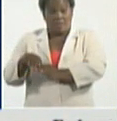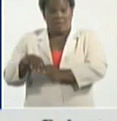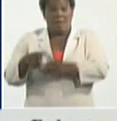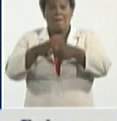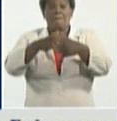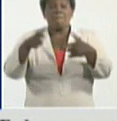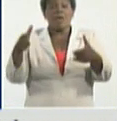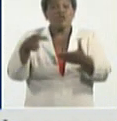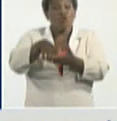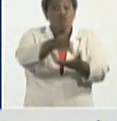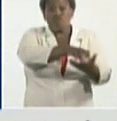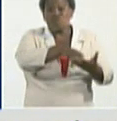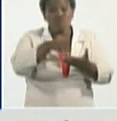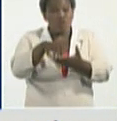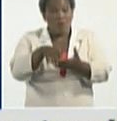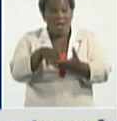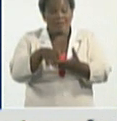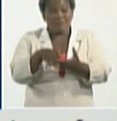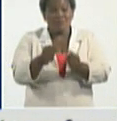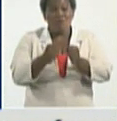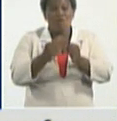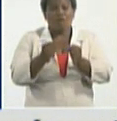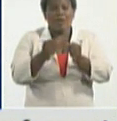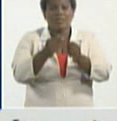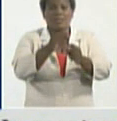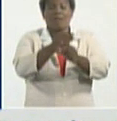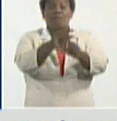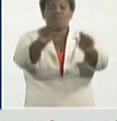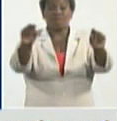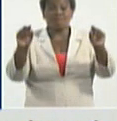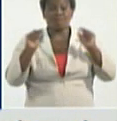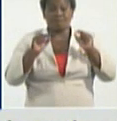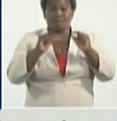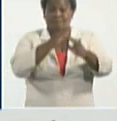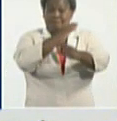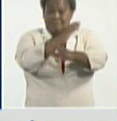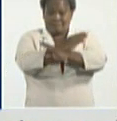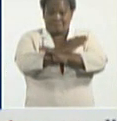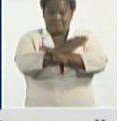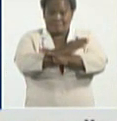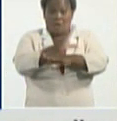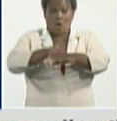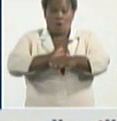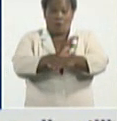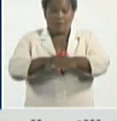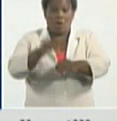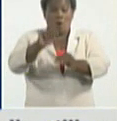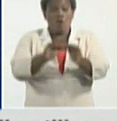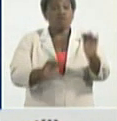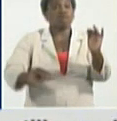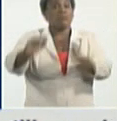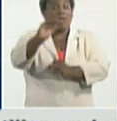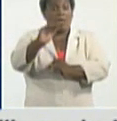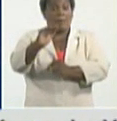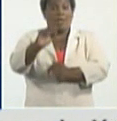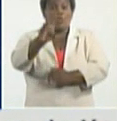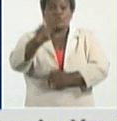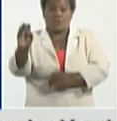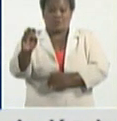activos, en los territorios, hoy por encima de 200, 219,